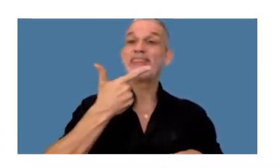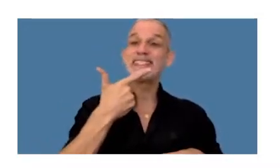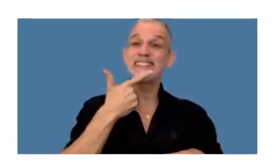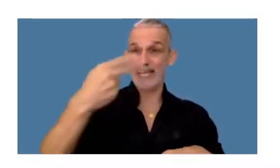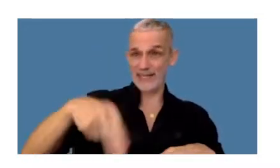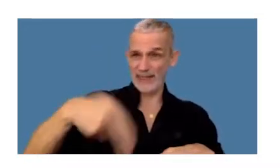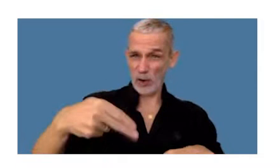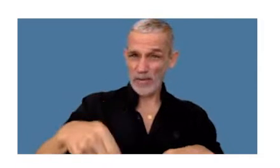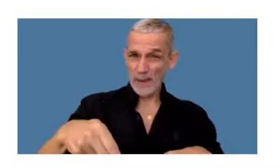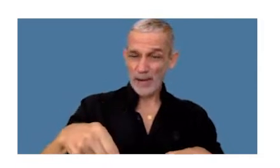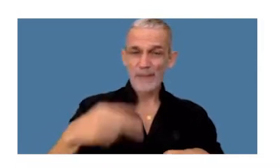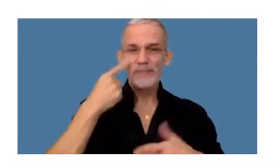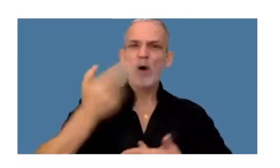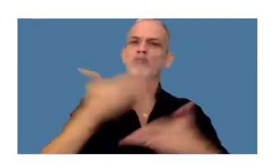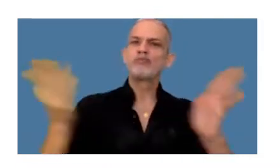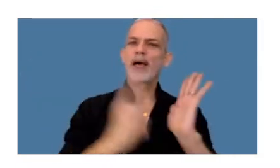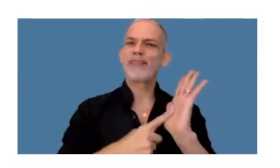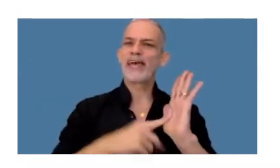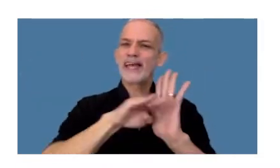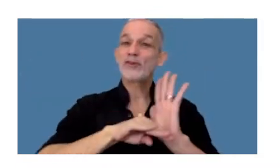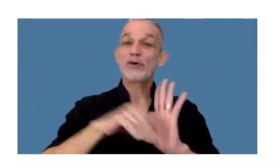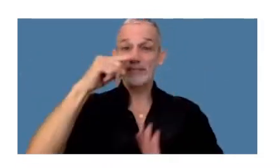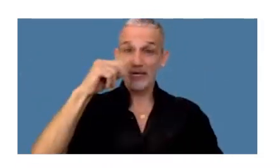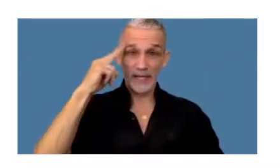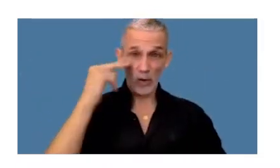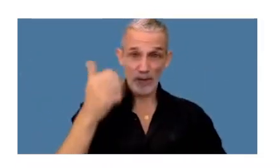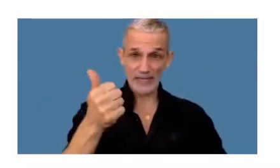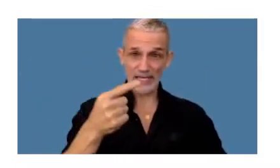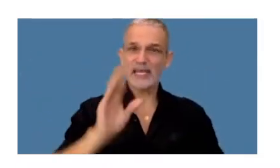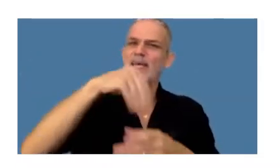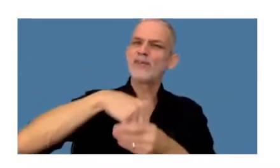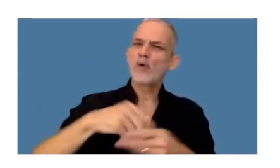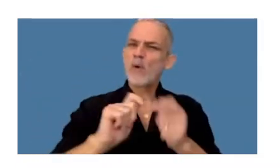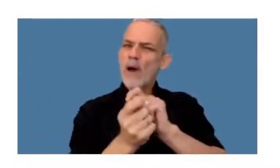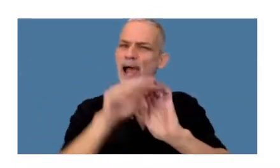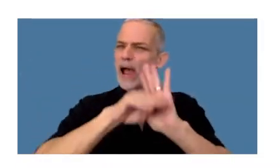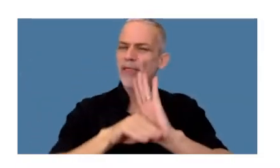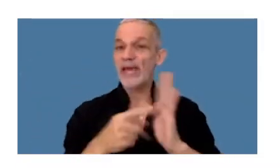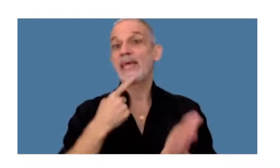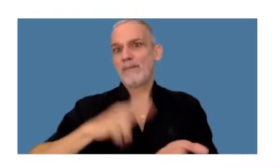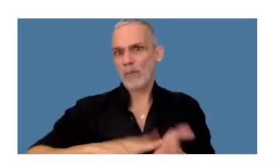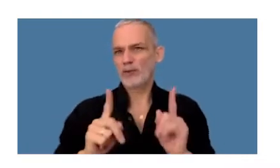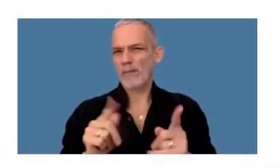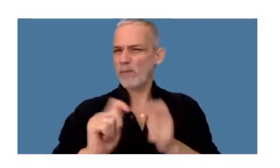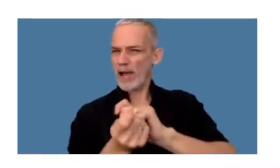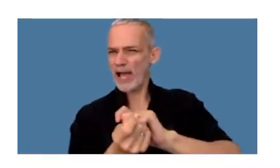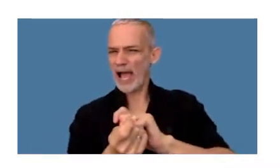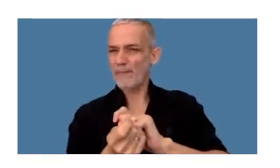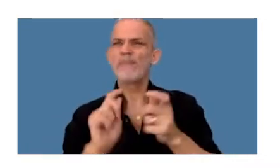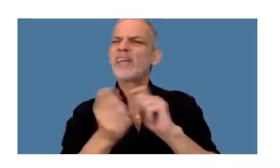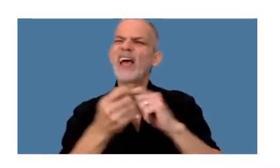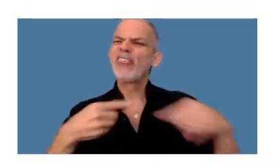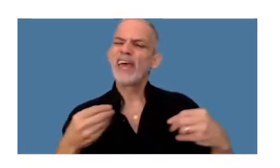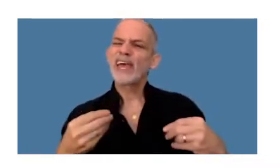noviembre se conoció el decreto 796 que introdujo cambios en este impuesto y entre otros